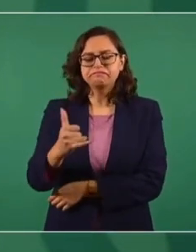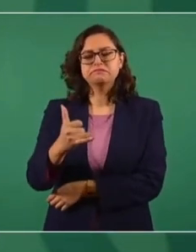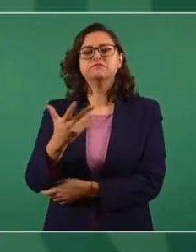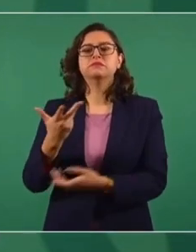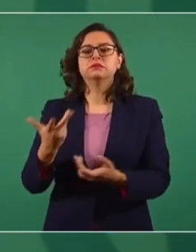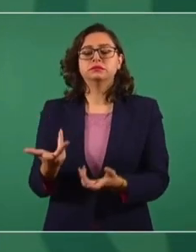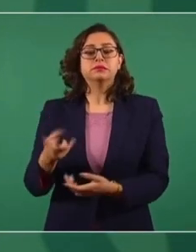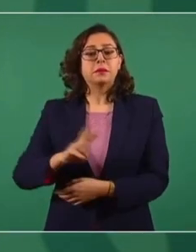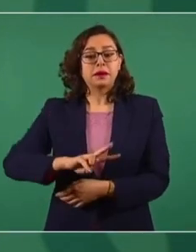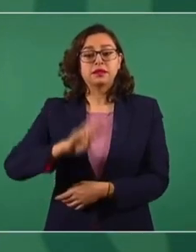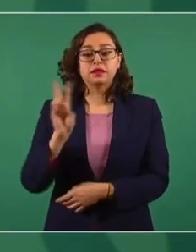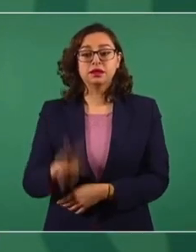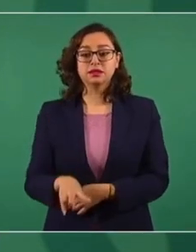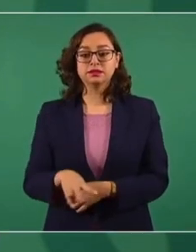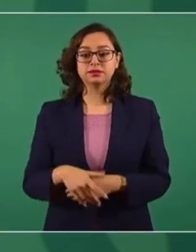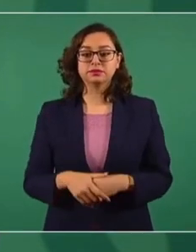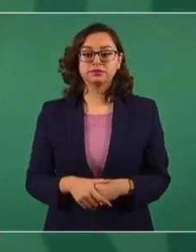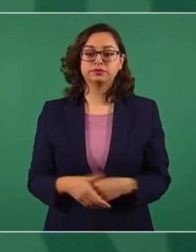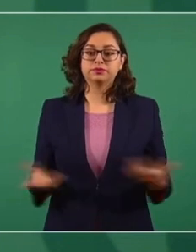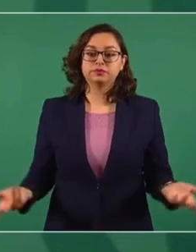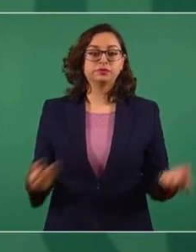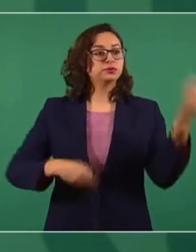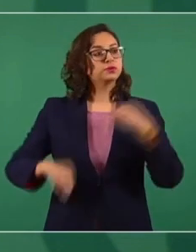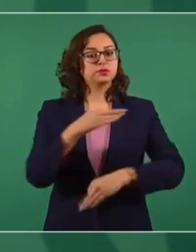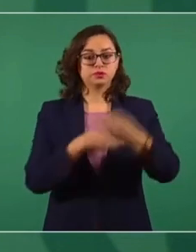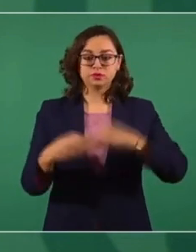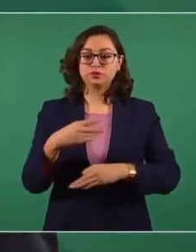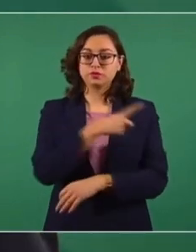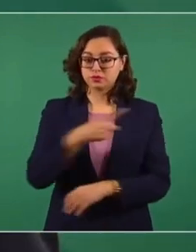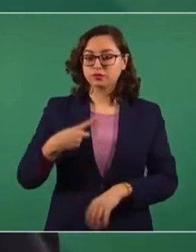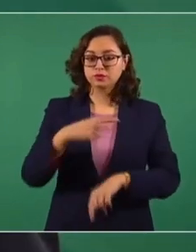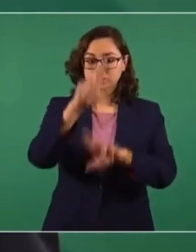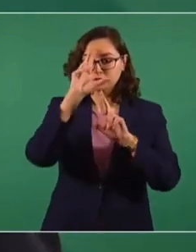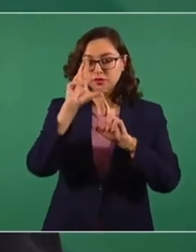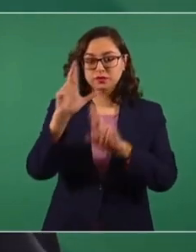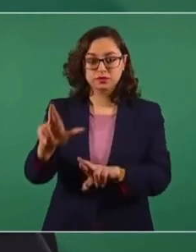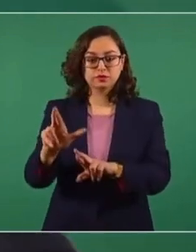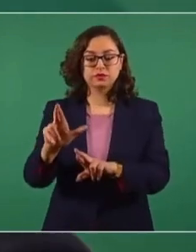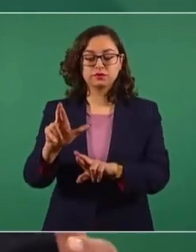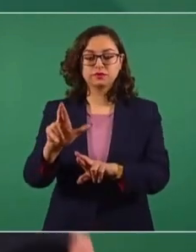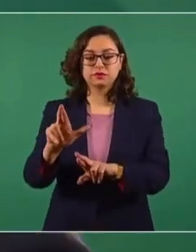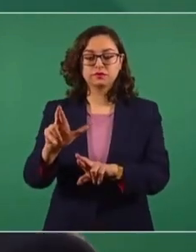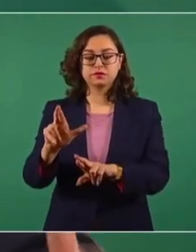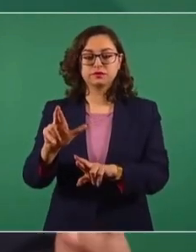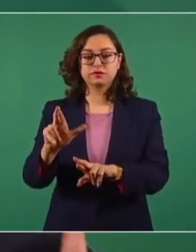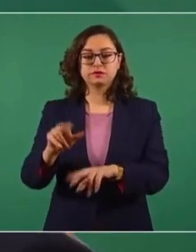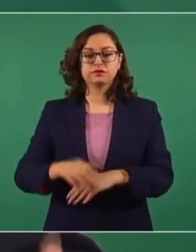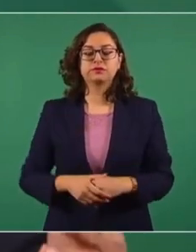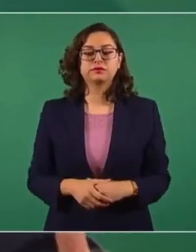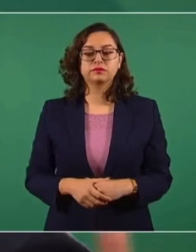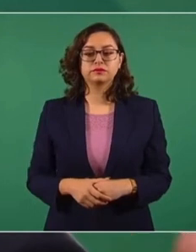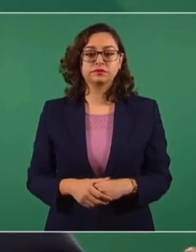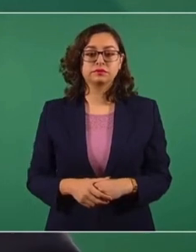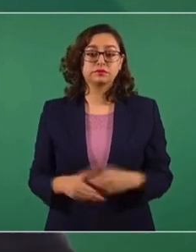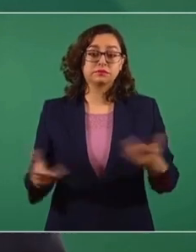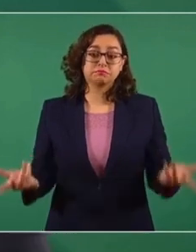respeto y los